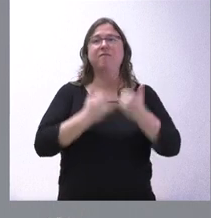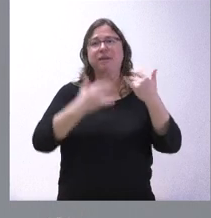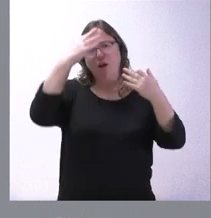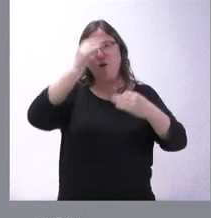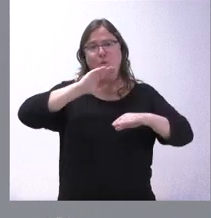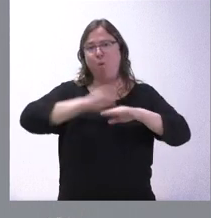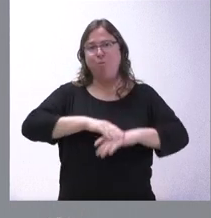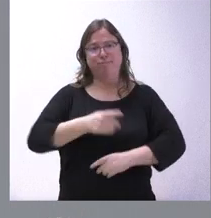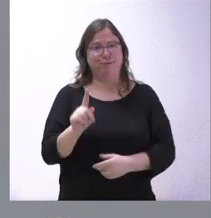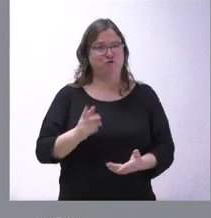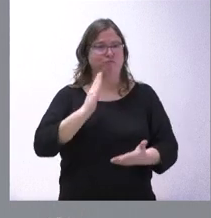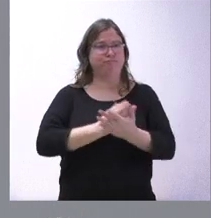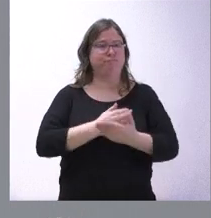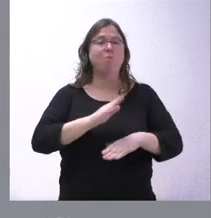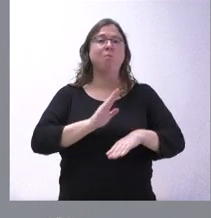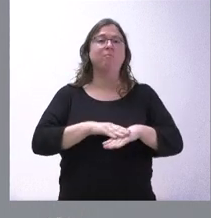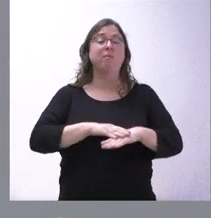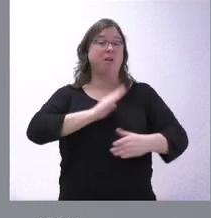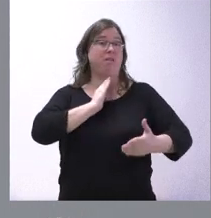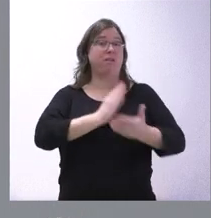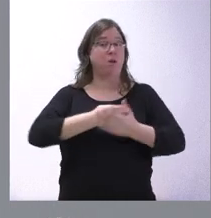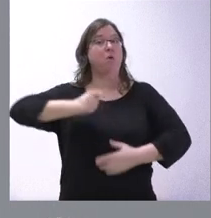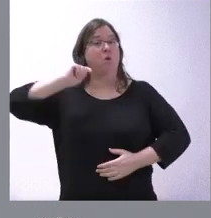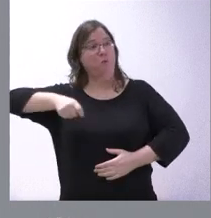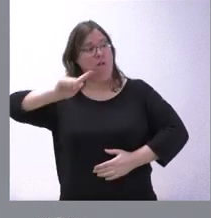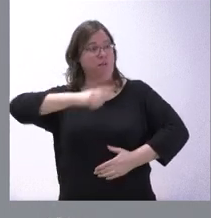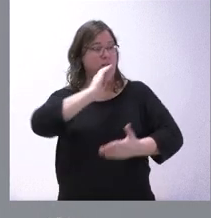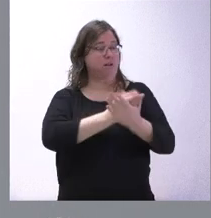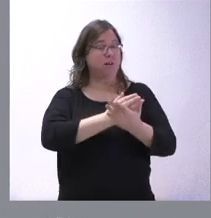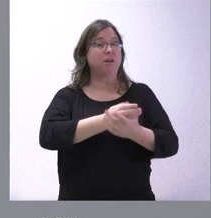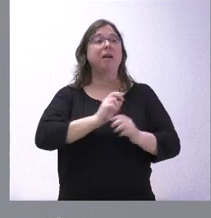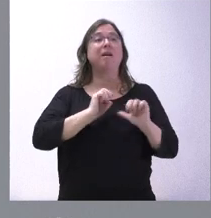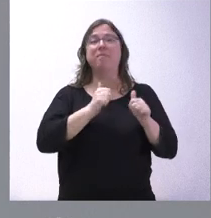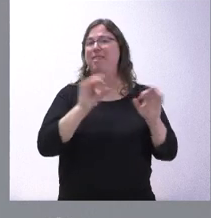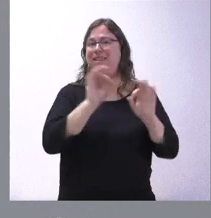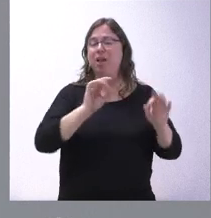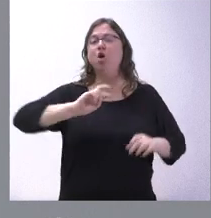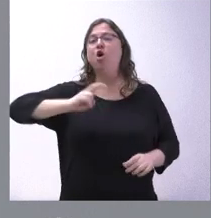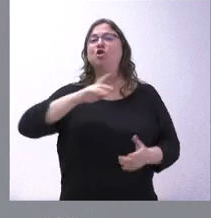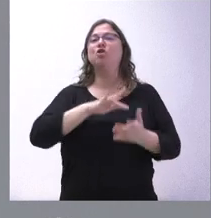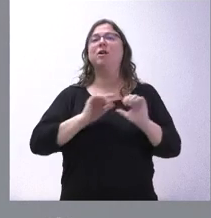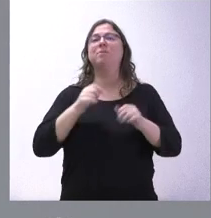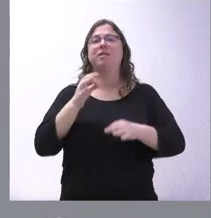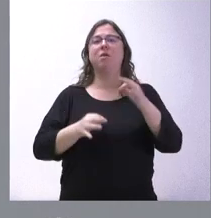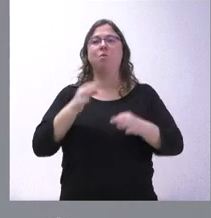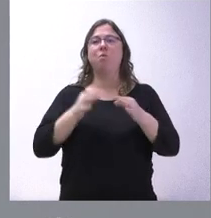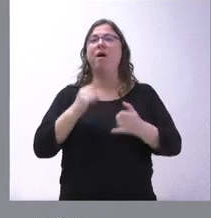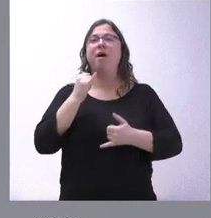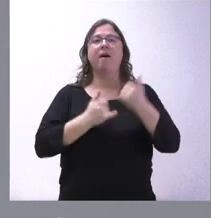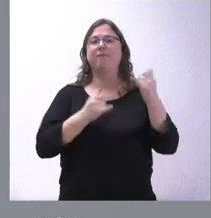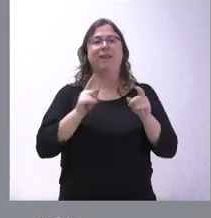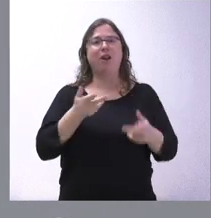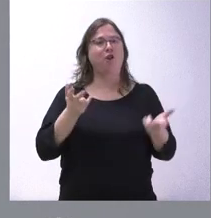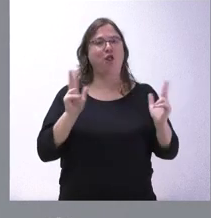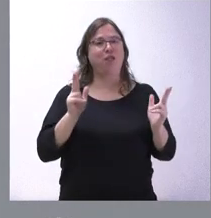cumplir la condena, que han sido sentenciados por los jueces y otros que lógicamente iniciaban un proceso judicial y no se quiere dejar